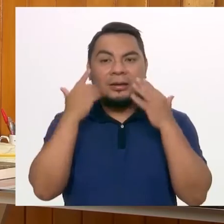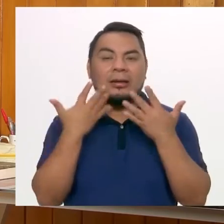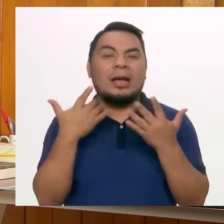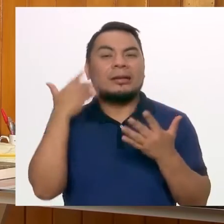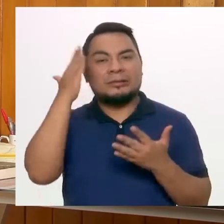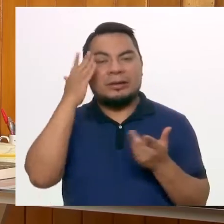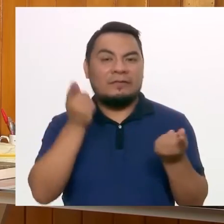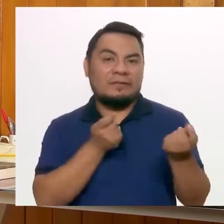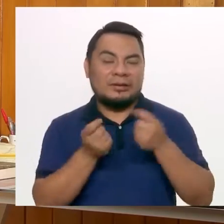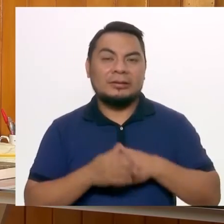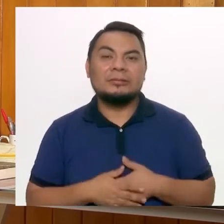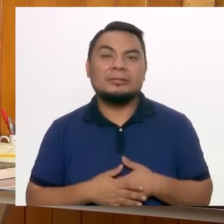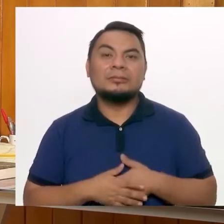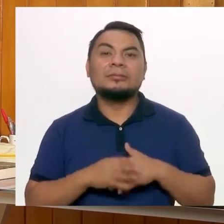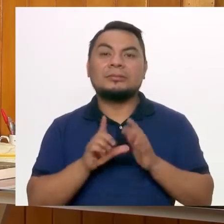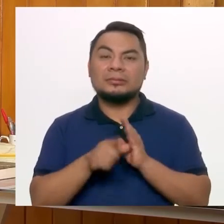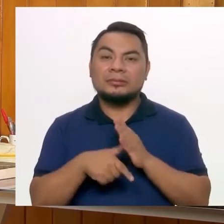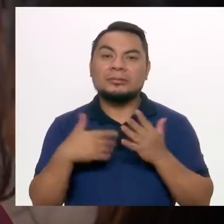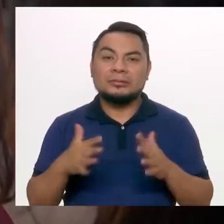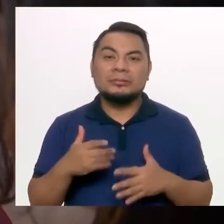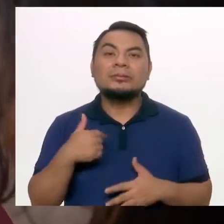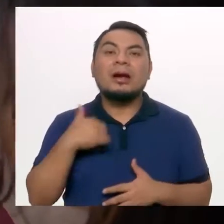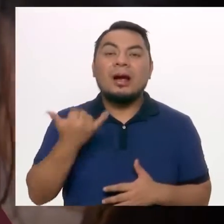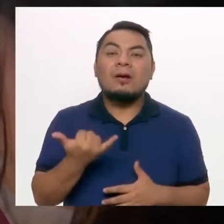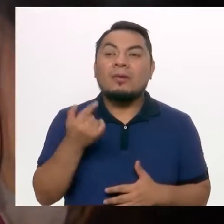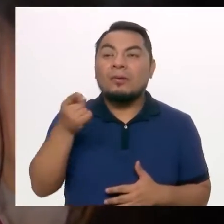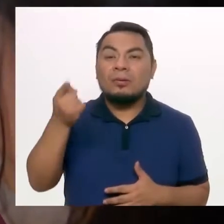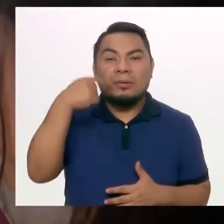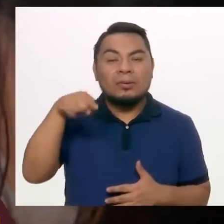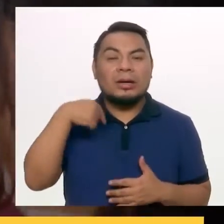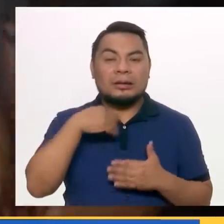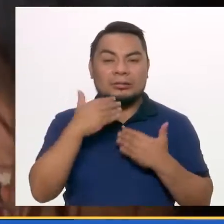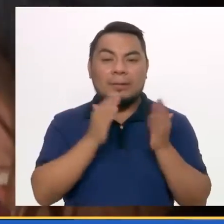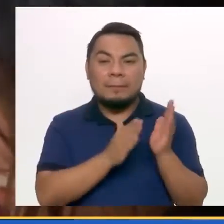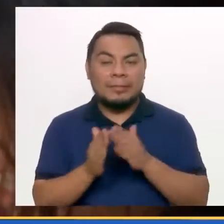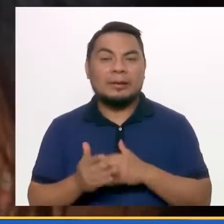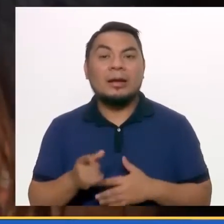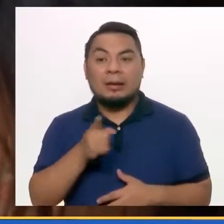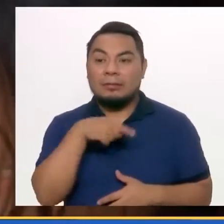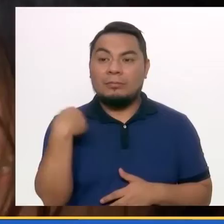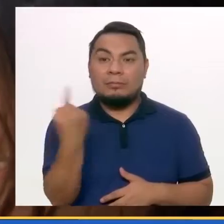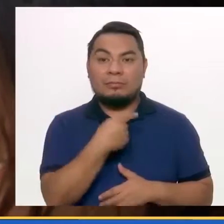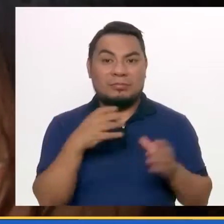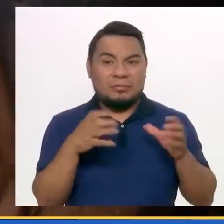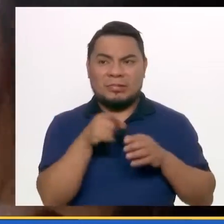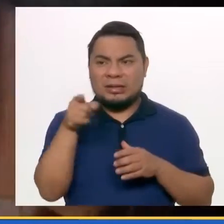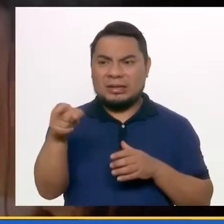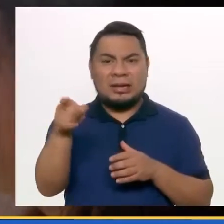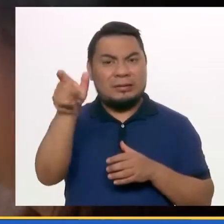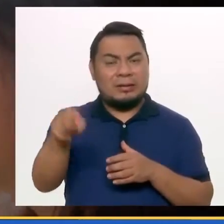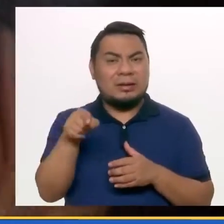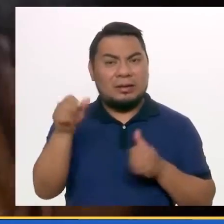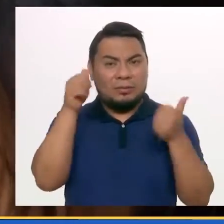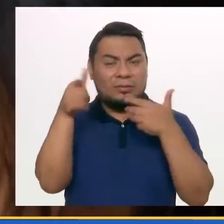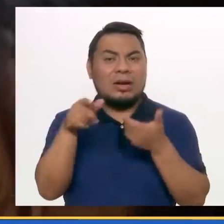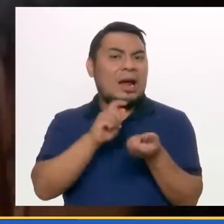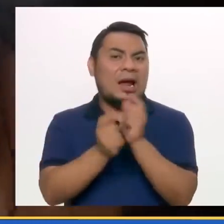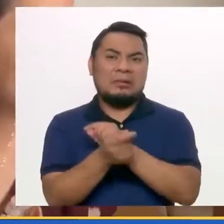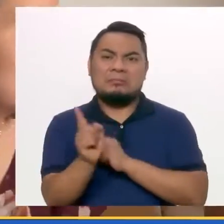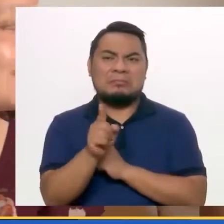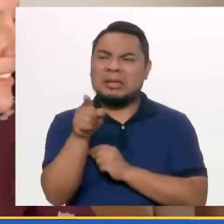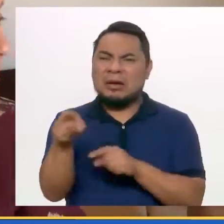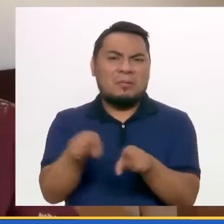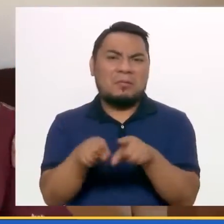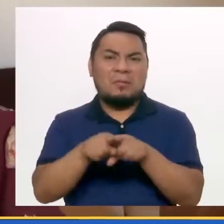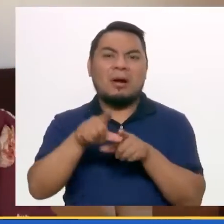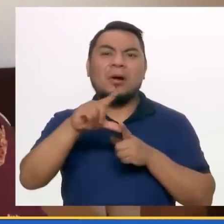ansiedad. Así que me generó mucho alivio en realidad. Es porque para nosotras ella no ha cambiado, o sea, sigue